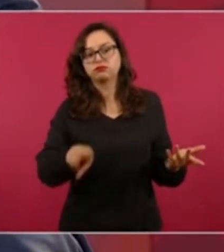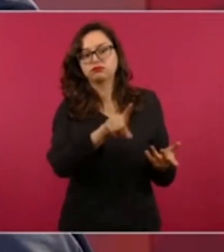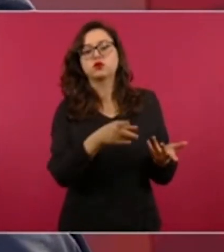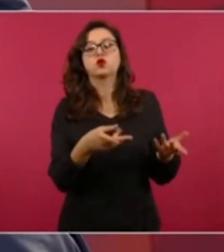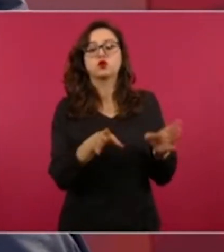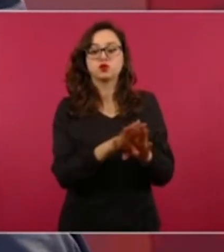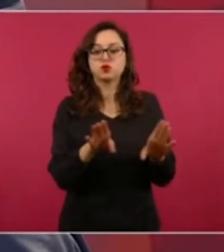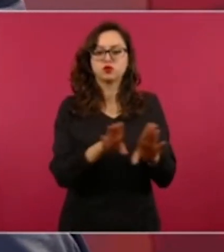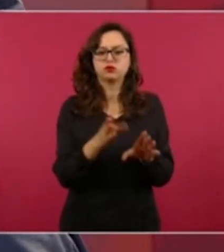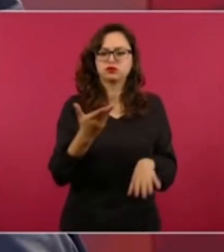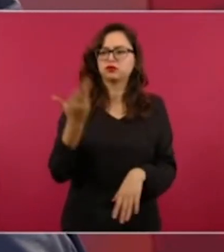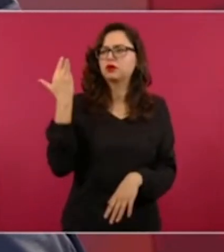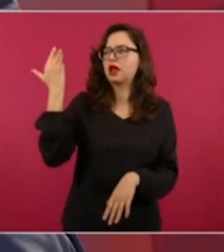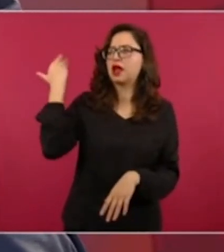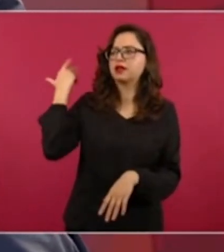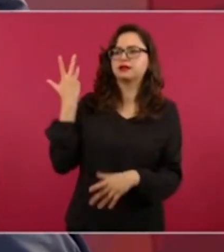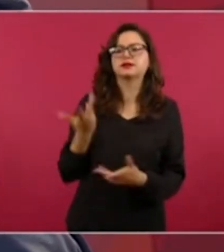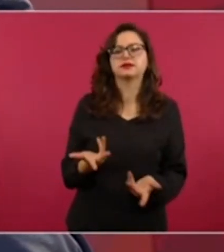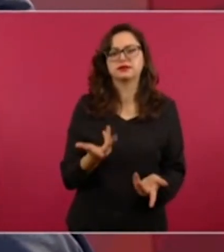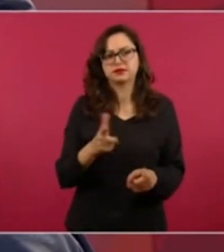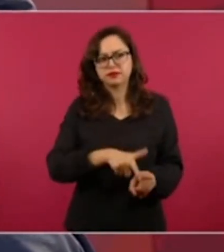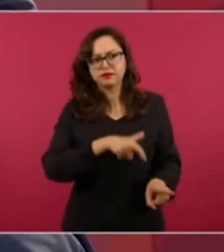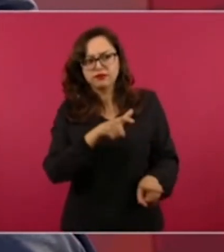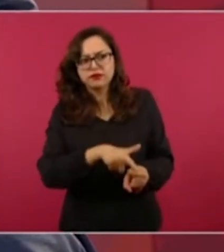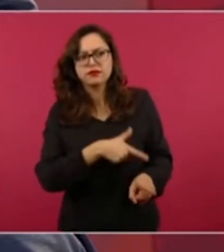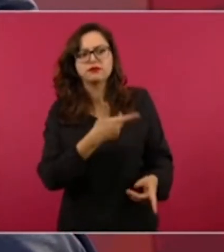que eran los que formaban opinión.